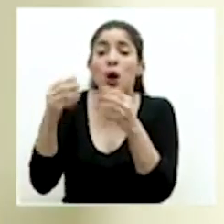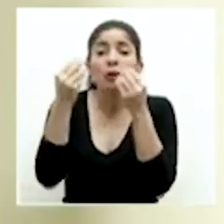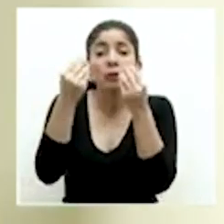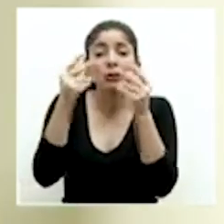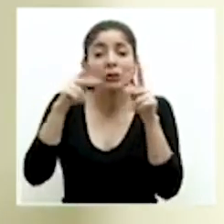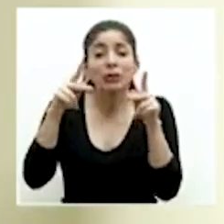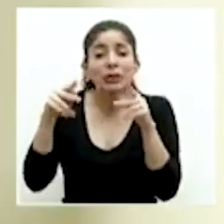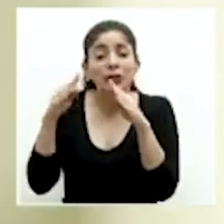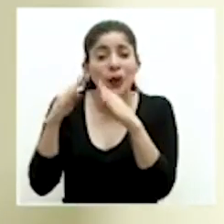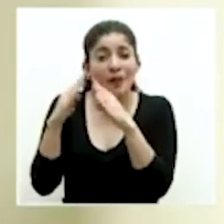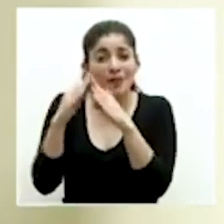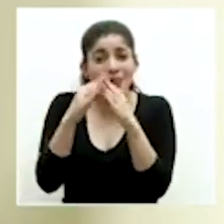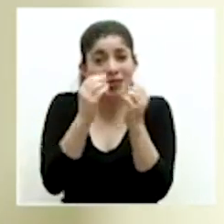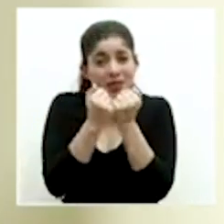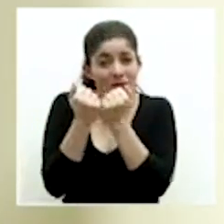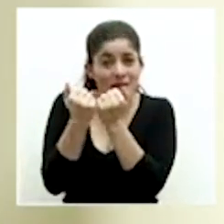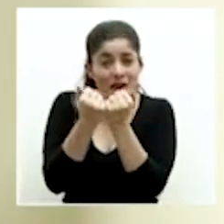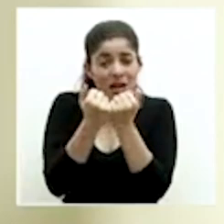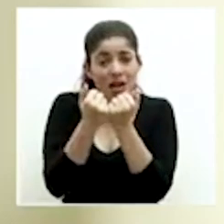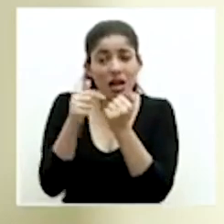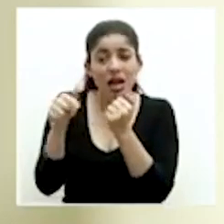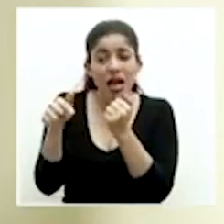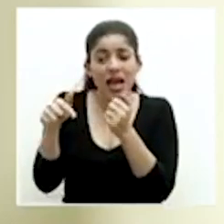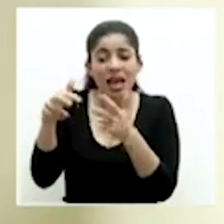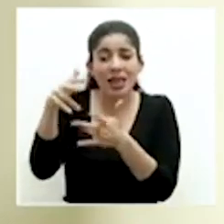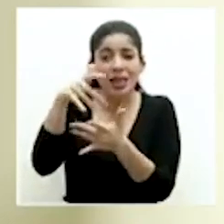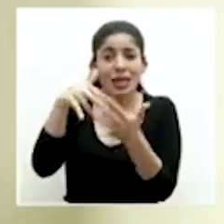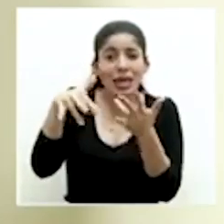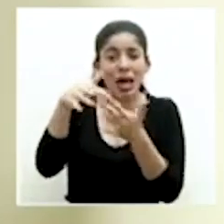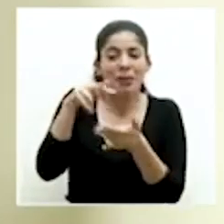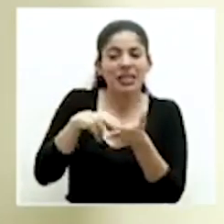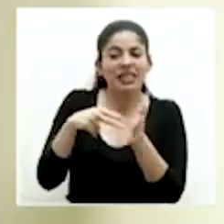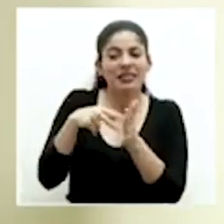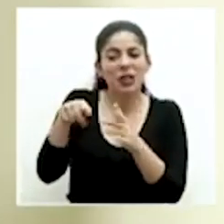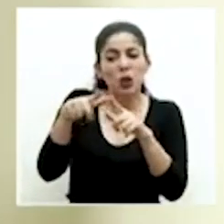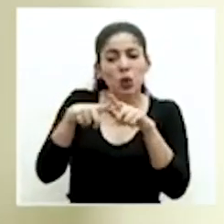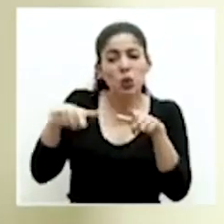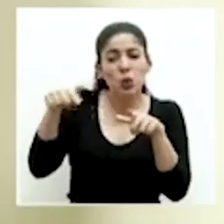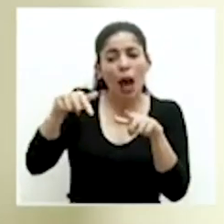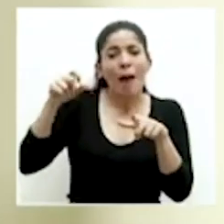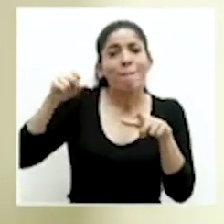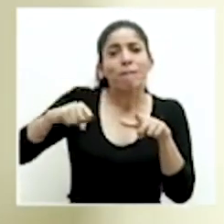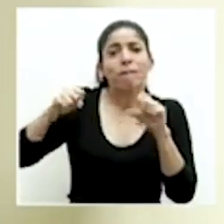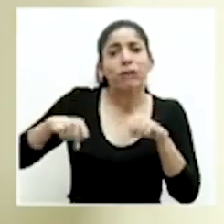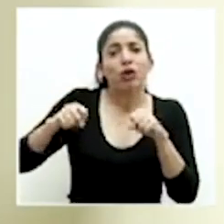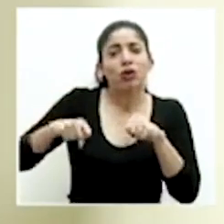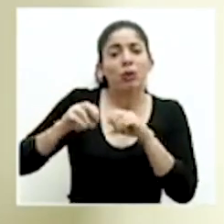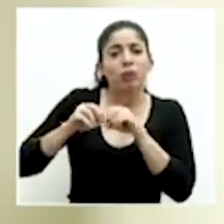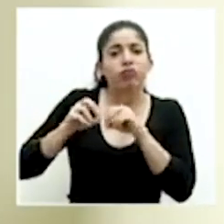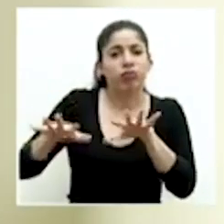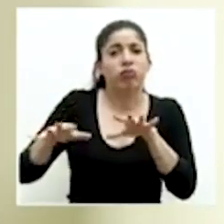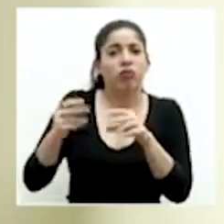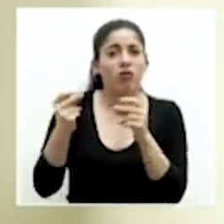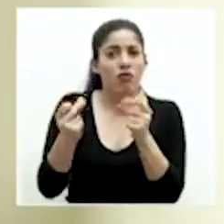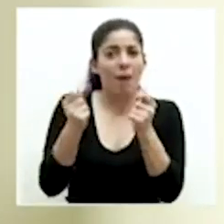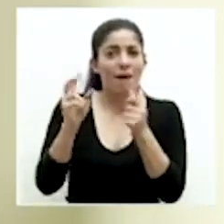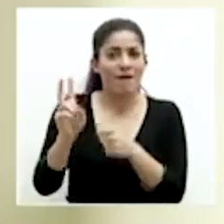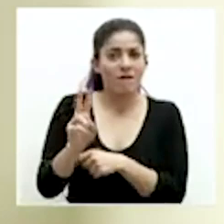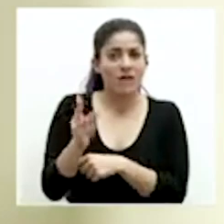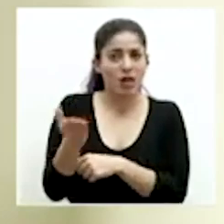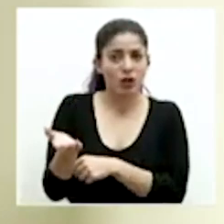poblacional y que existen ciertas dinámicas que pueden favorecer que existe una propagación más rápida del virus